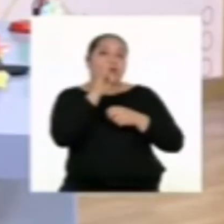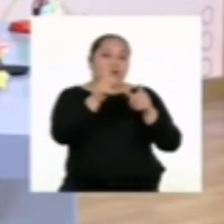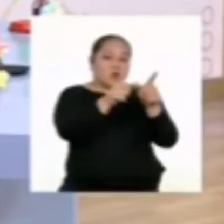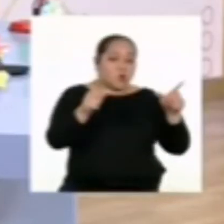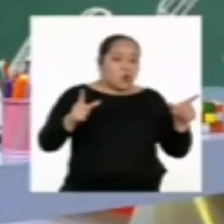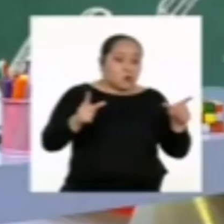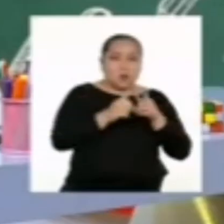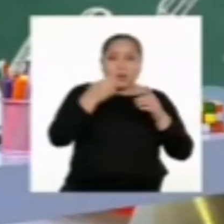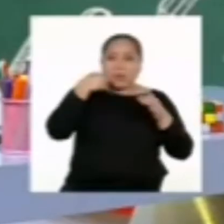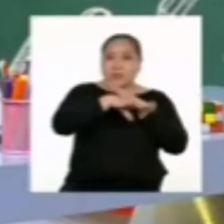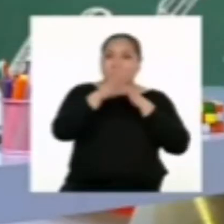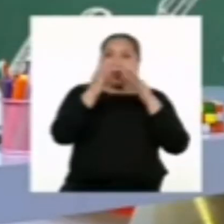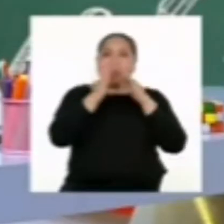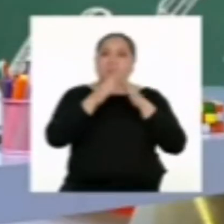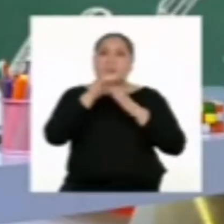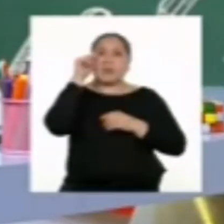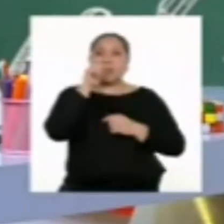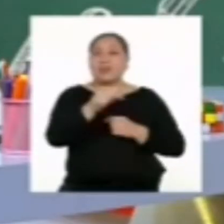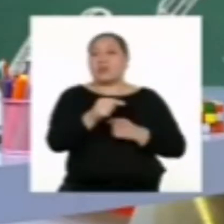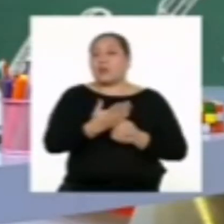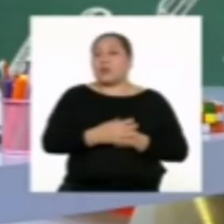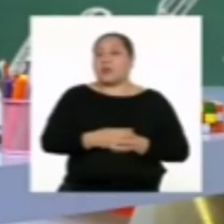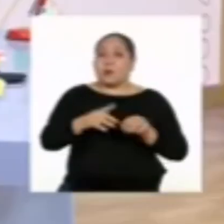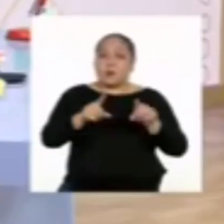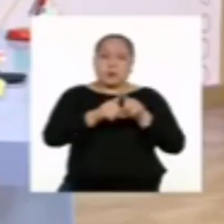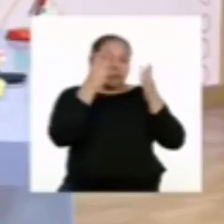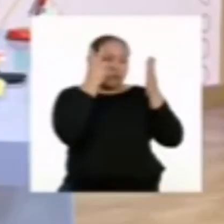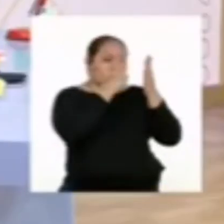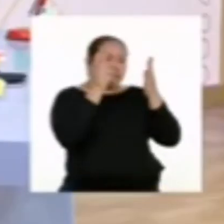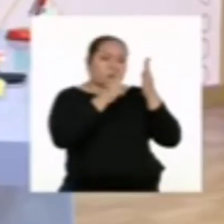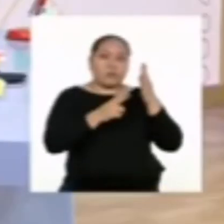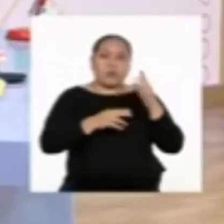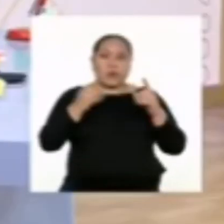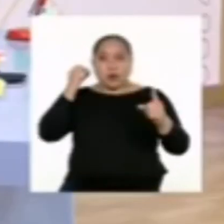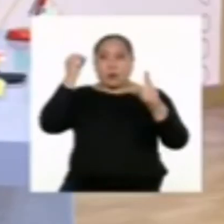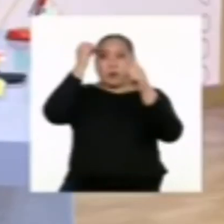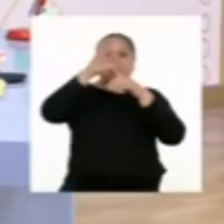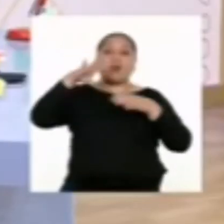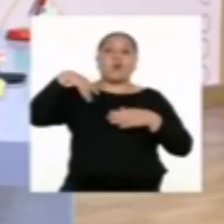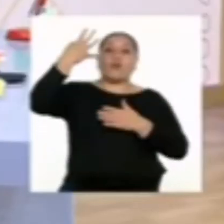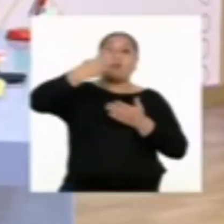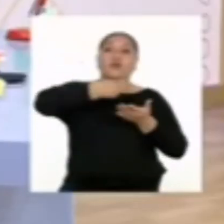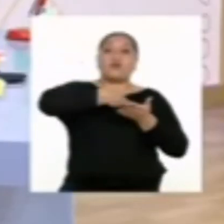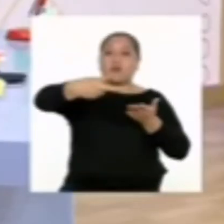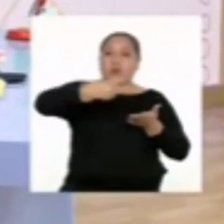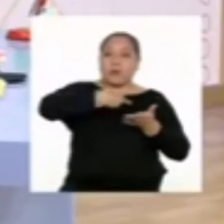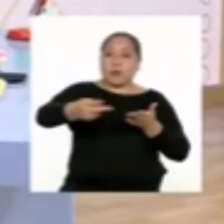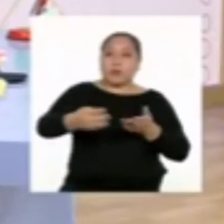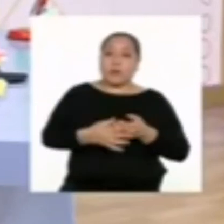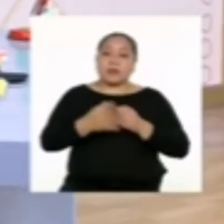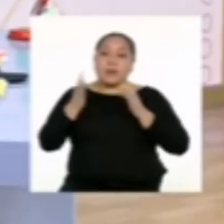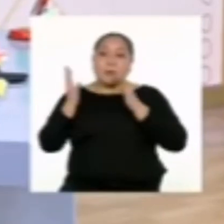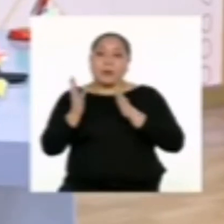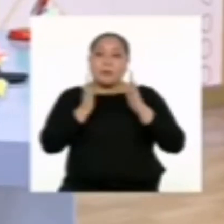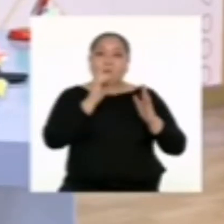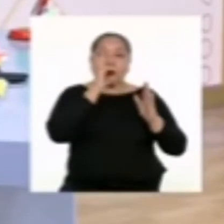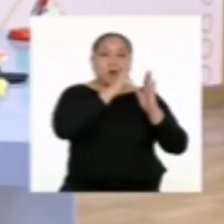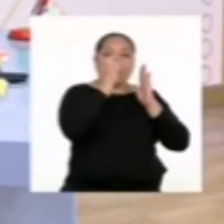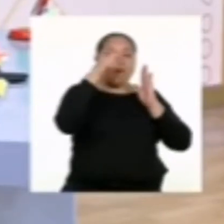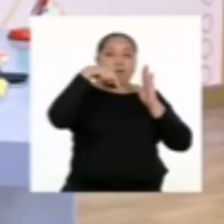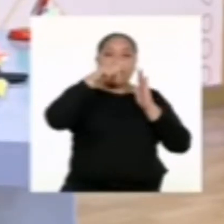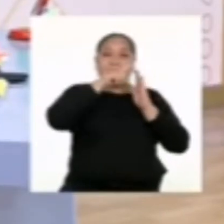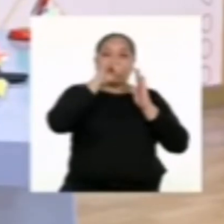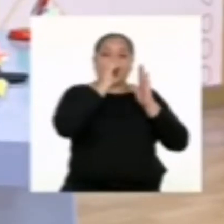los espacios en las casas. En base a eso, hemos definido que nuestro reto en las próximas dos semanas consistirá en hacer un